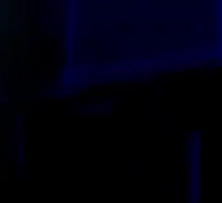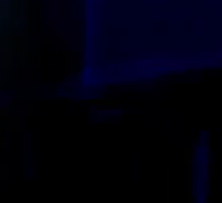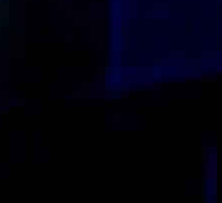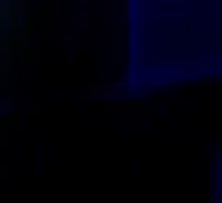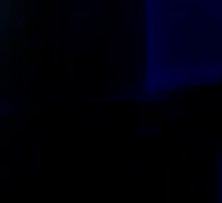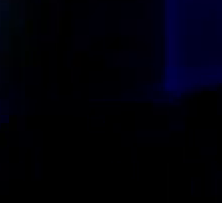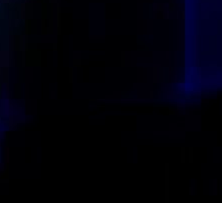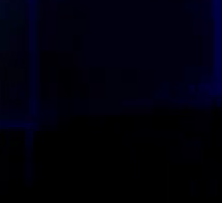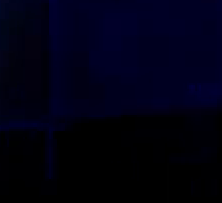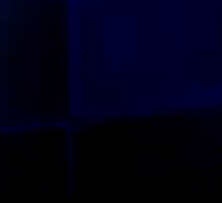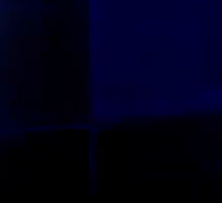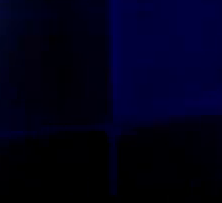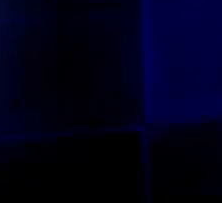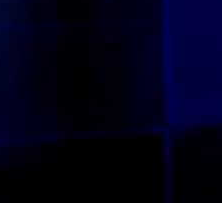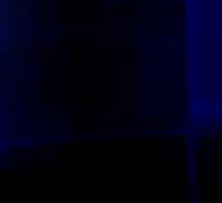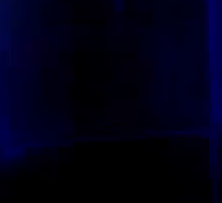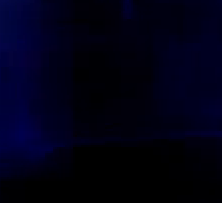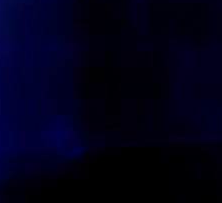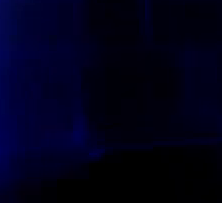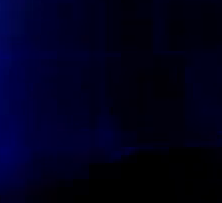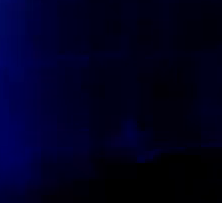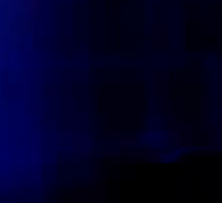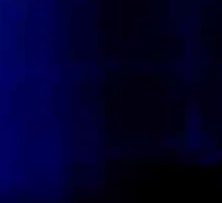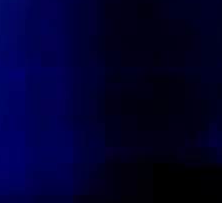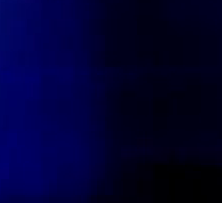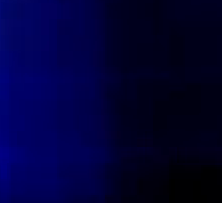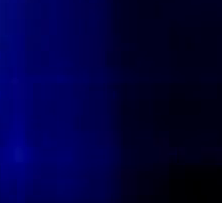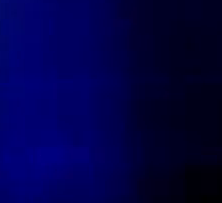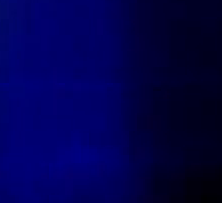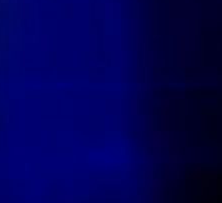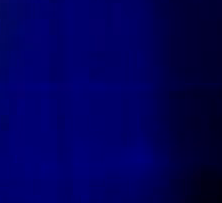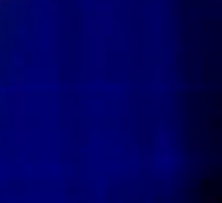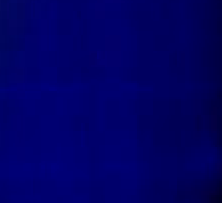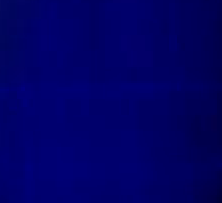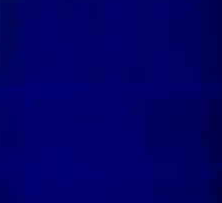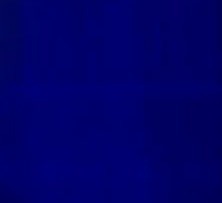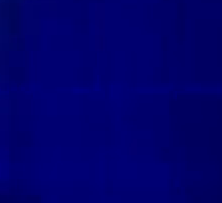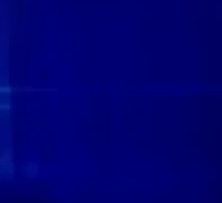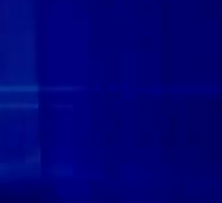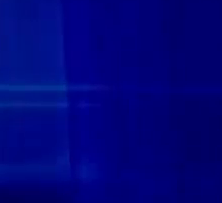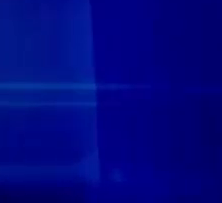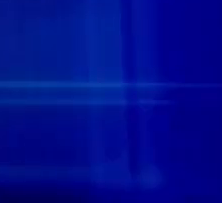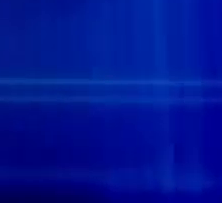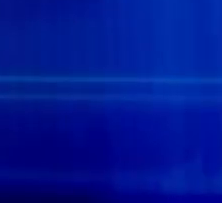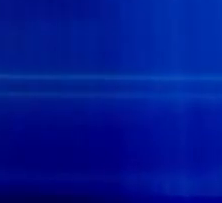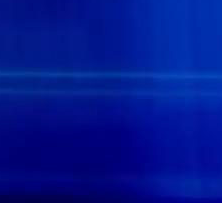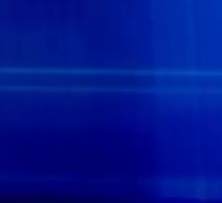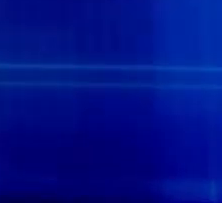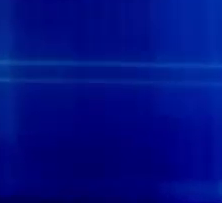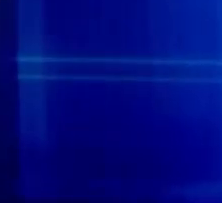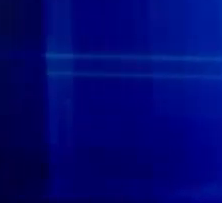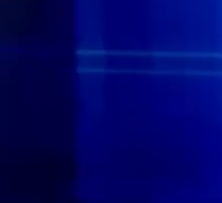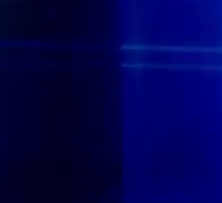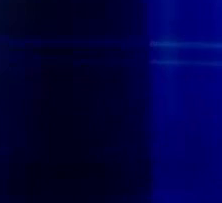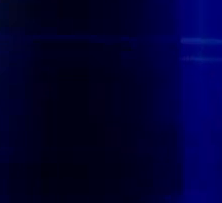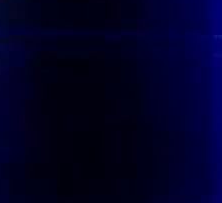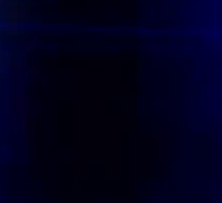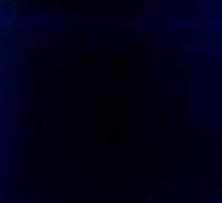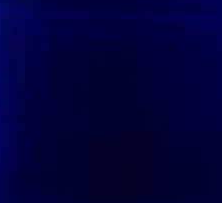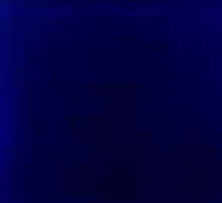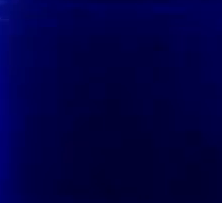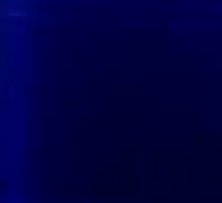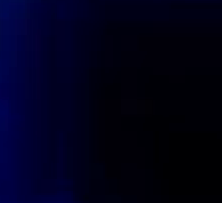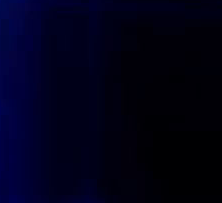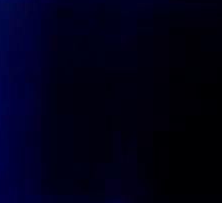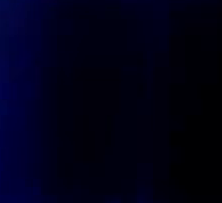Y en la luna Y en las estrellas Y sobre la tierra Angustia entre